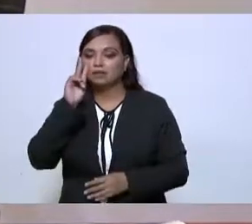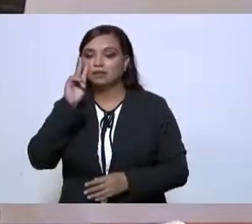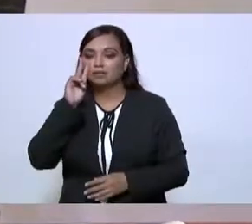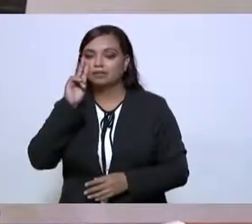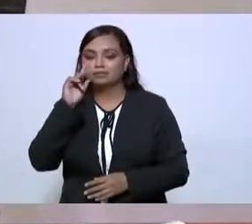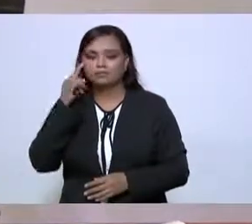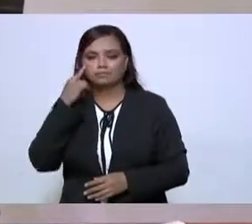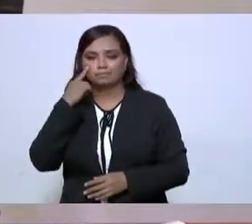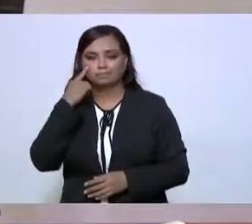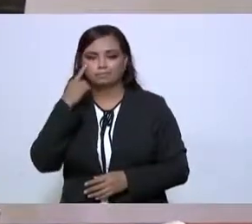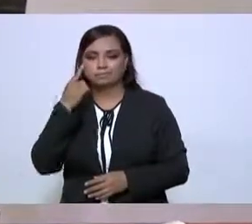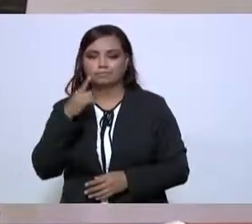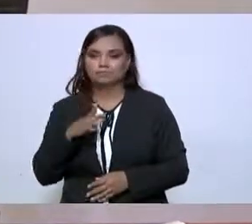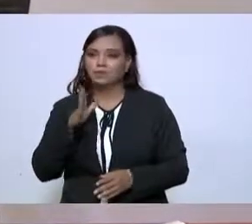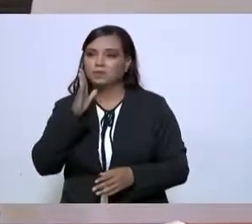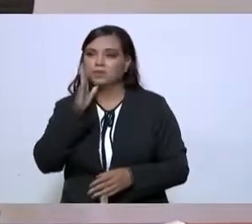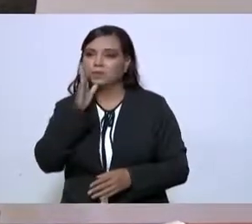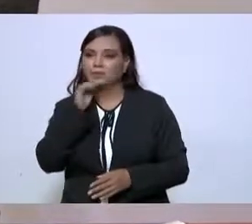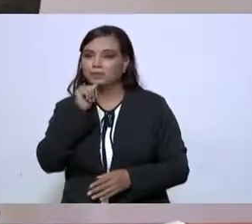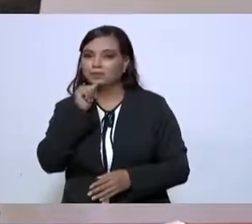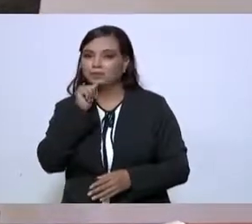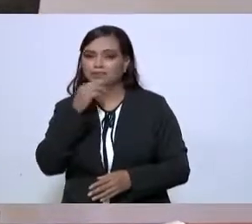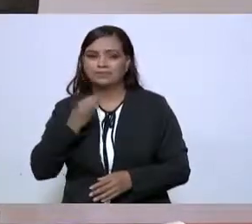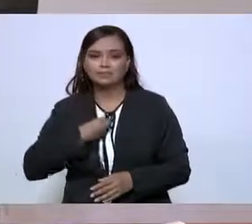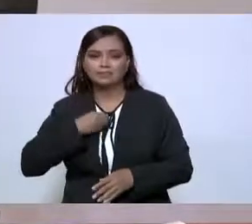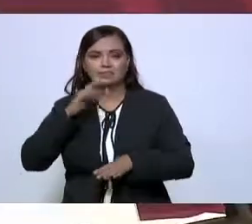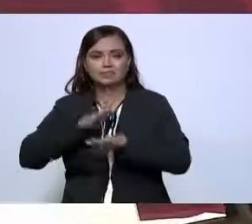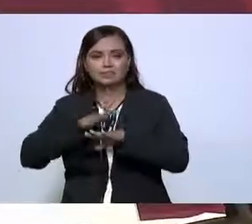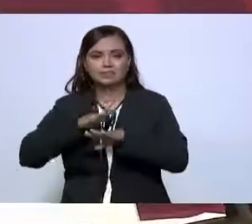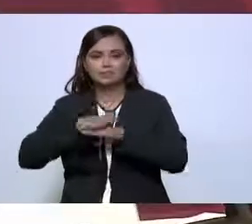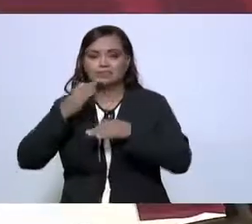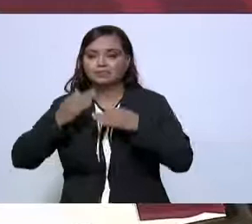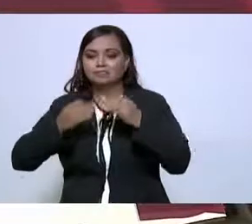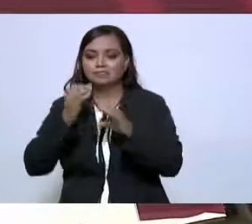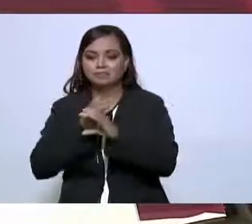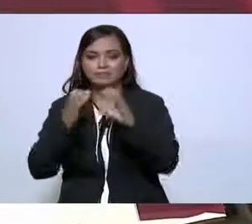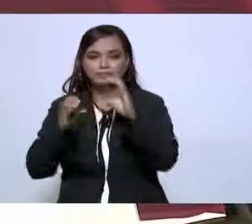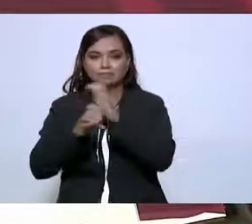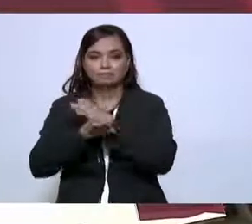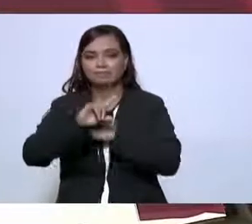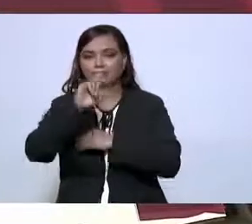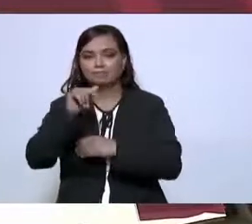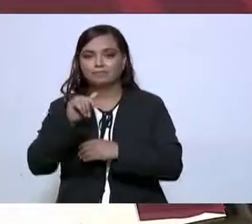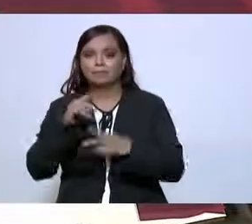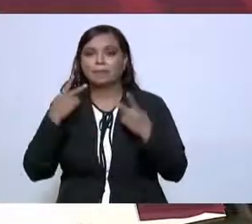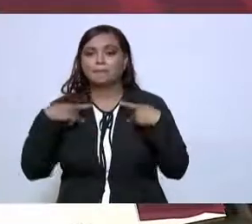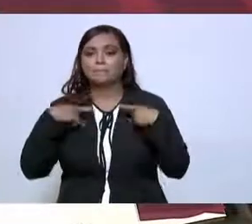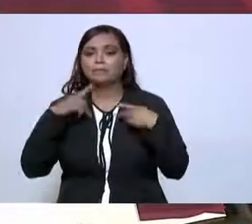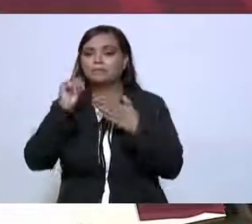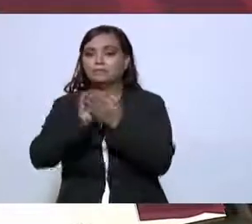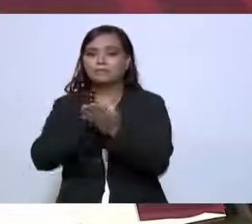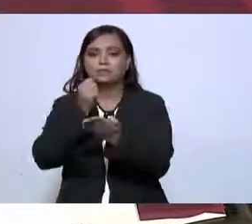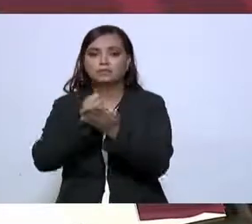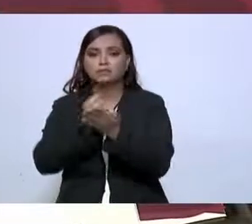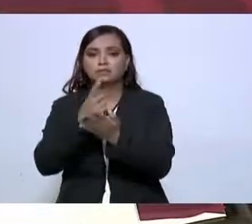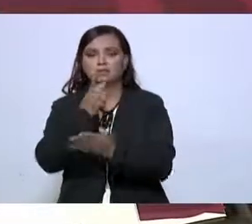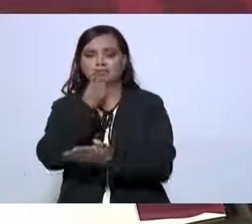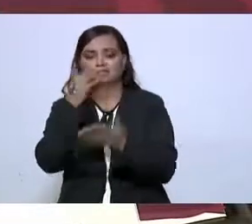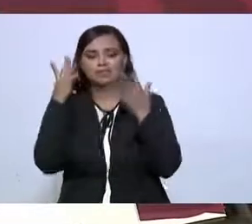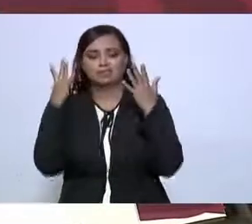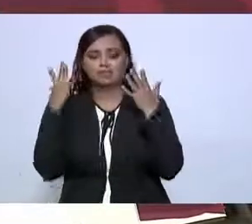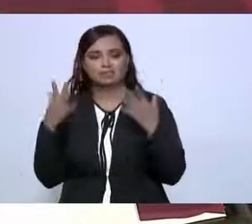evidente, insoportable la decadencia, el pueblo de Tamaulipas dijo